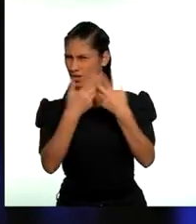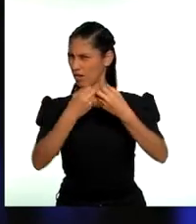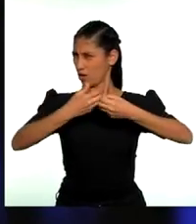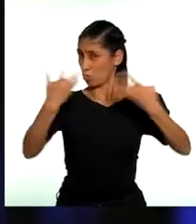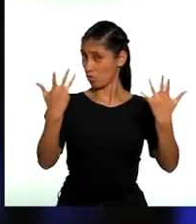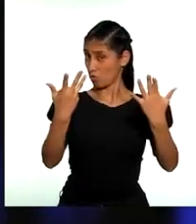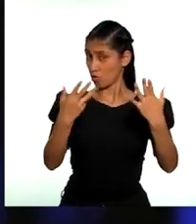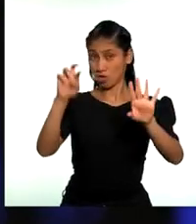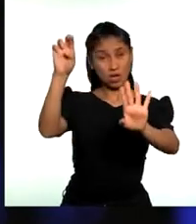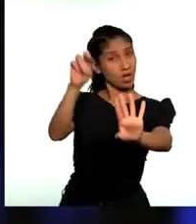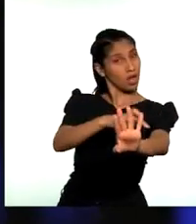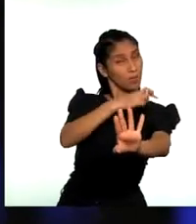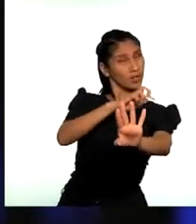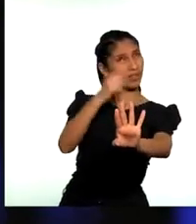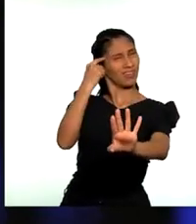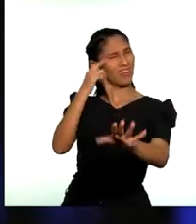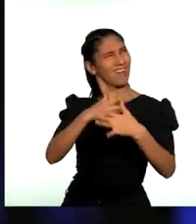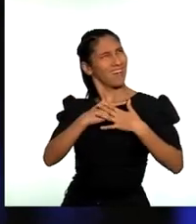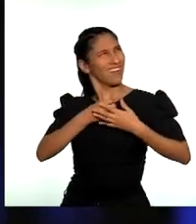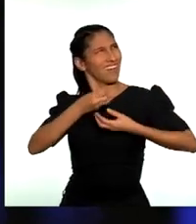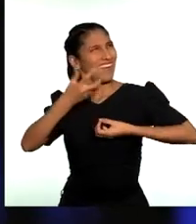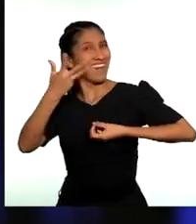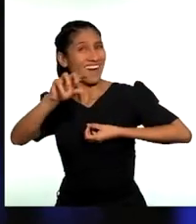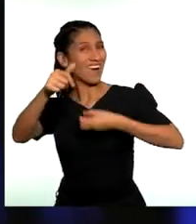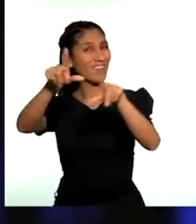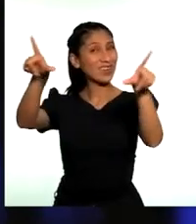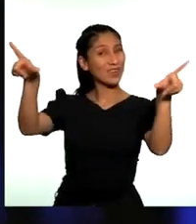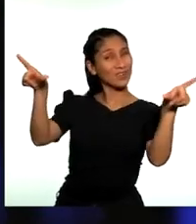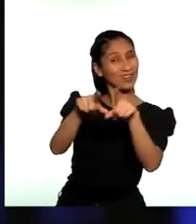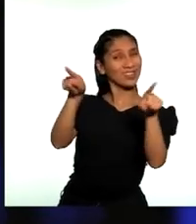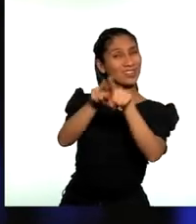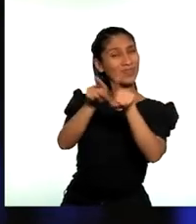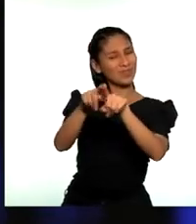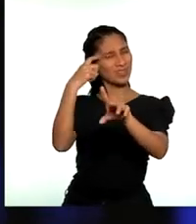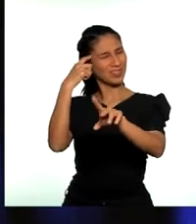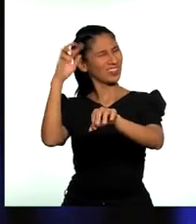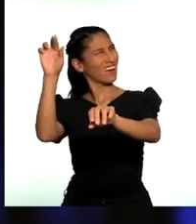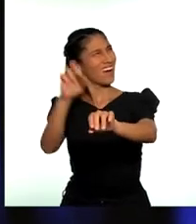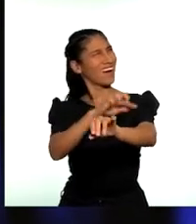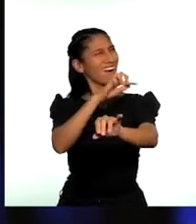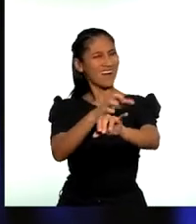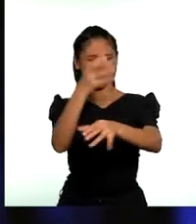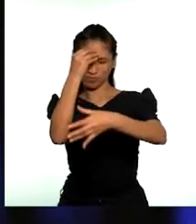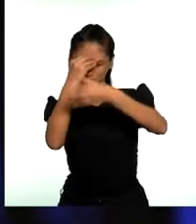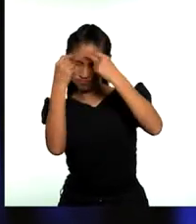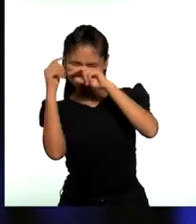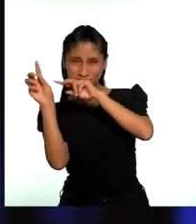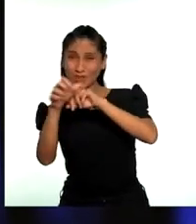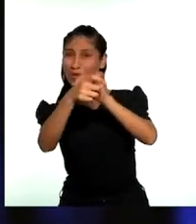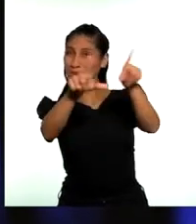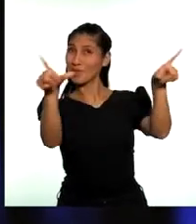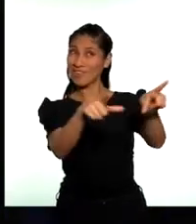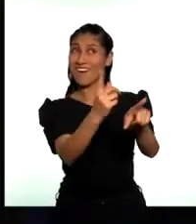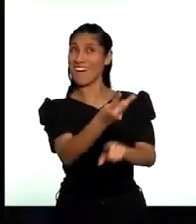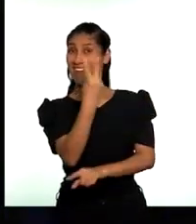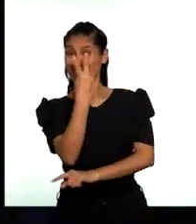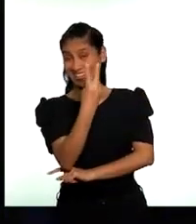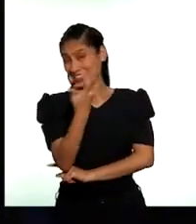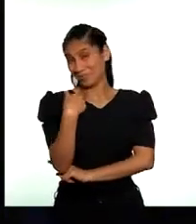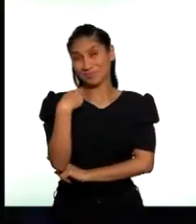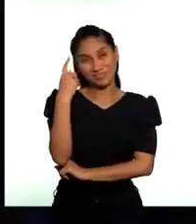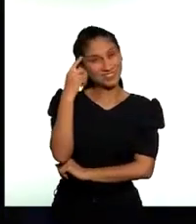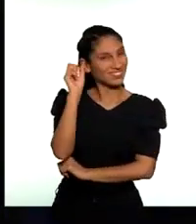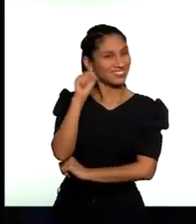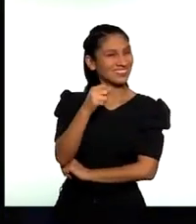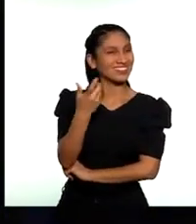transportarnos a lugares nunca antes vistos? ¿O tal vez despertar nuestro interés por conocer nuevos lugares? Yo